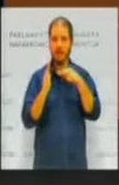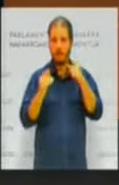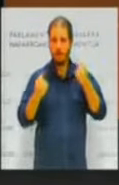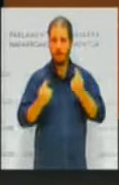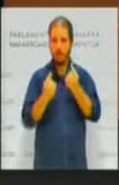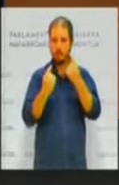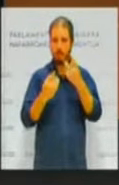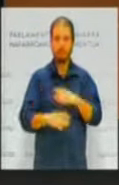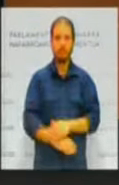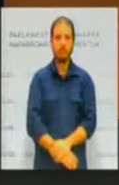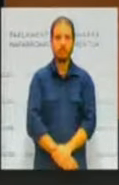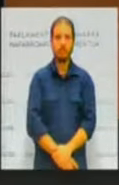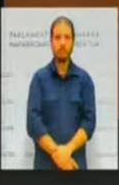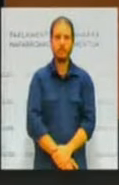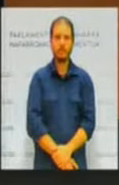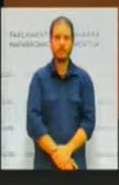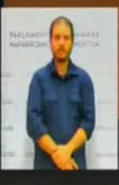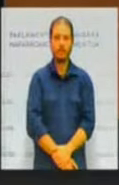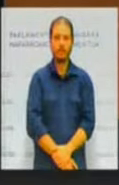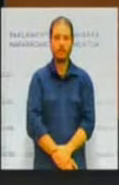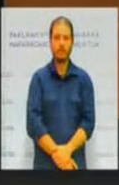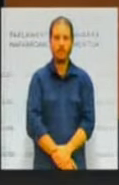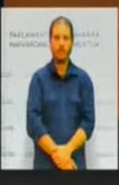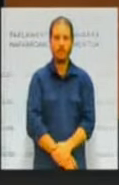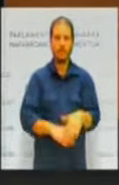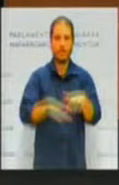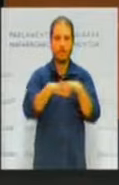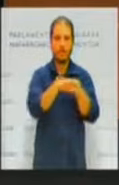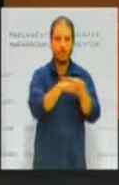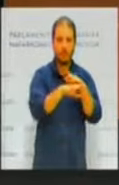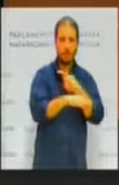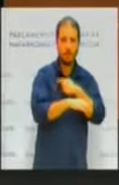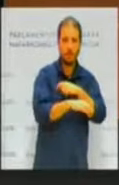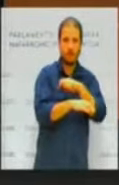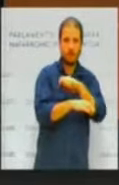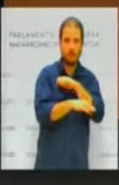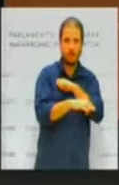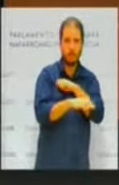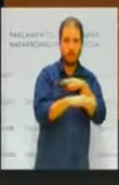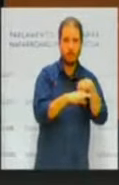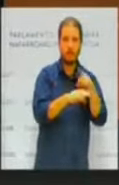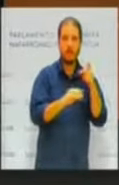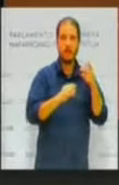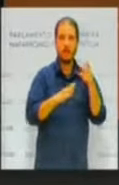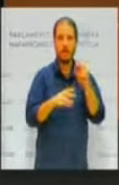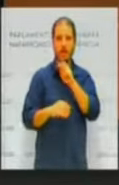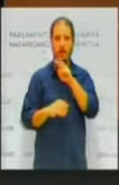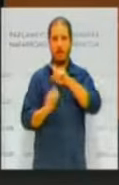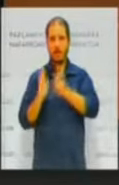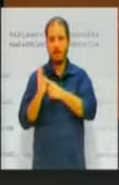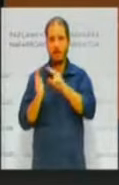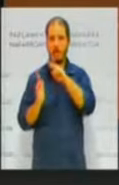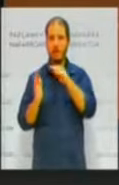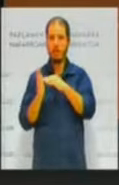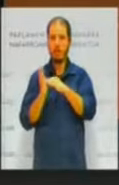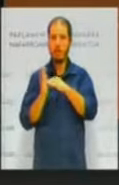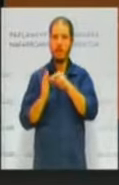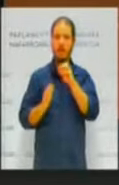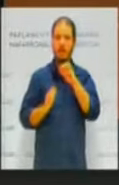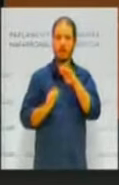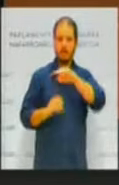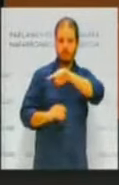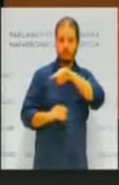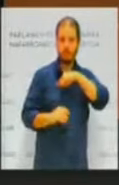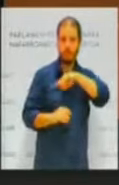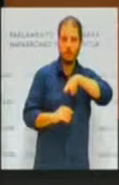lo fue incluso antes de que el gobierno de España a nivel nacional hiciera la ley de 2013. Es cierto también